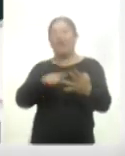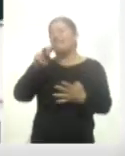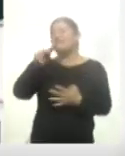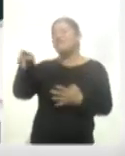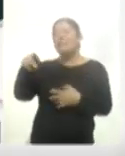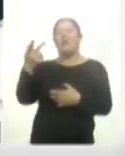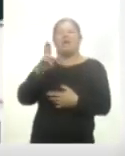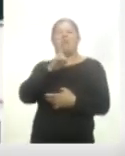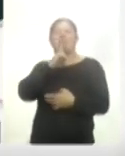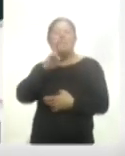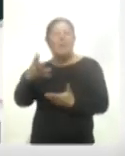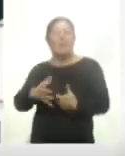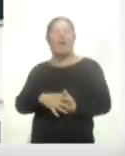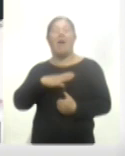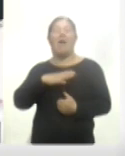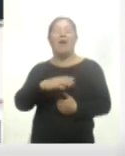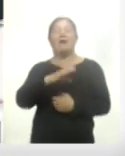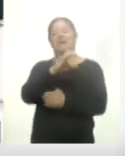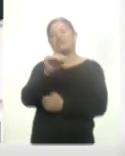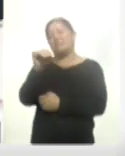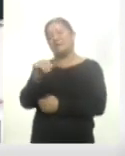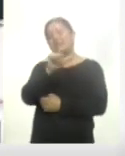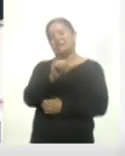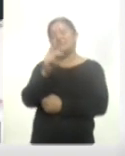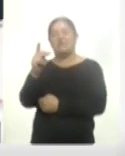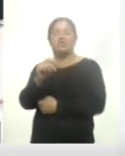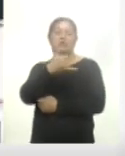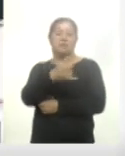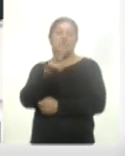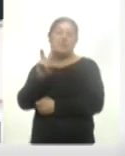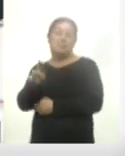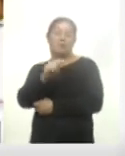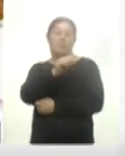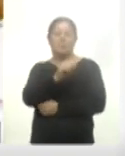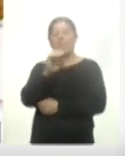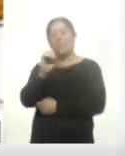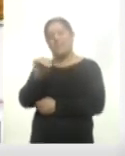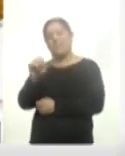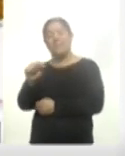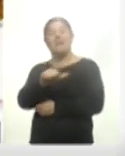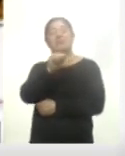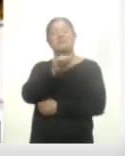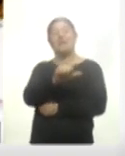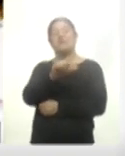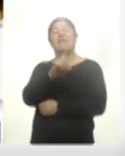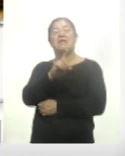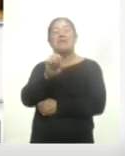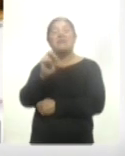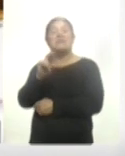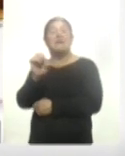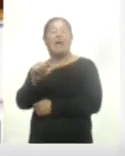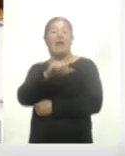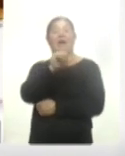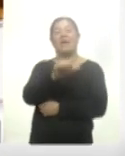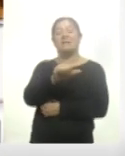Pablo Medina, Claudia Ramírez, Andrés Palacios, Yolanda Ventura, Tomás Rojas, Naila Norvin y Tiarez Kanda. Son